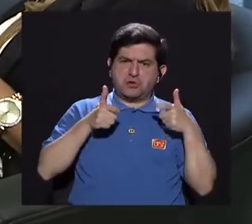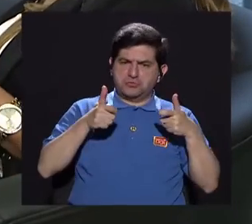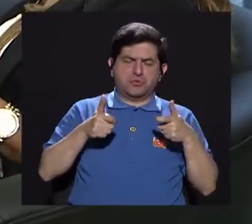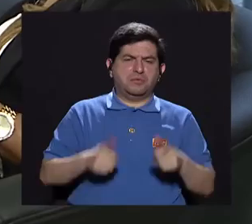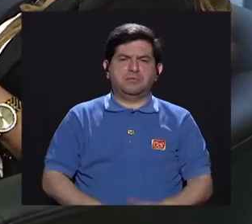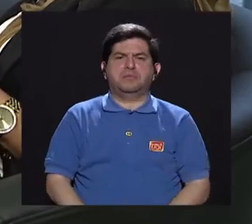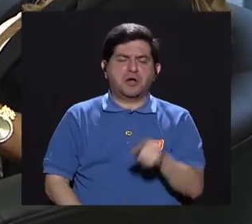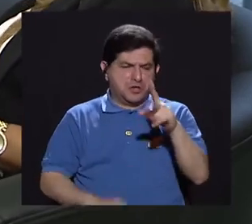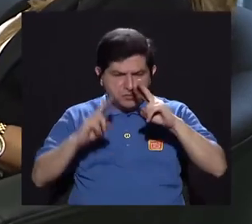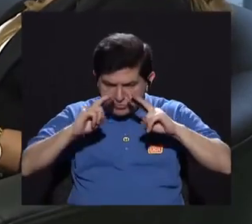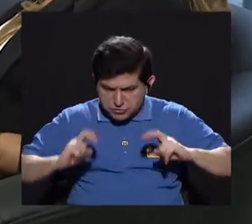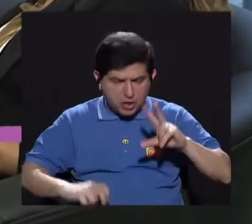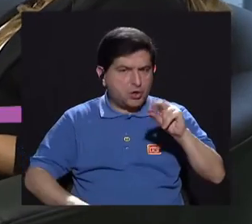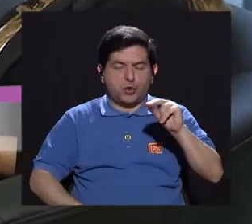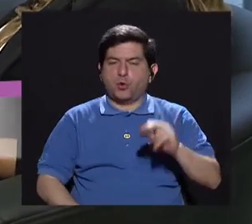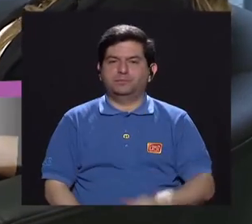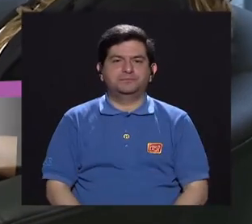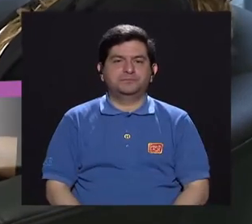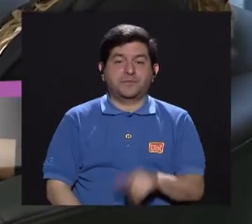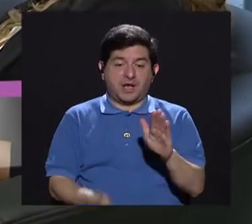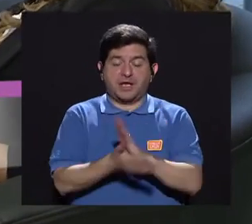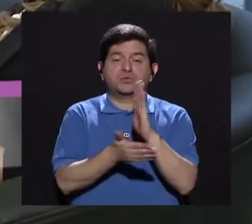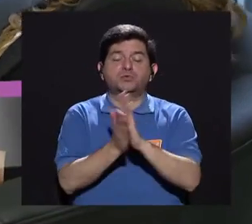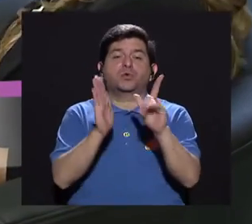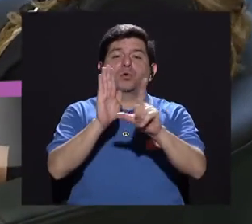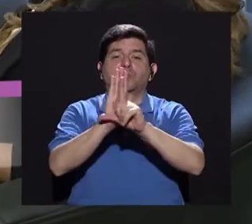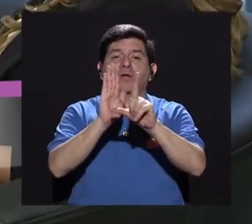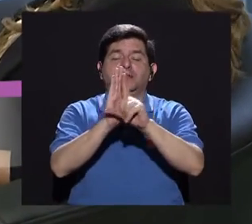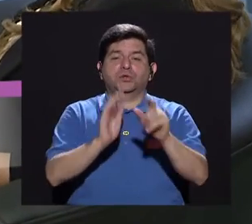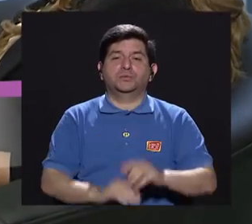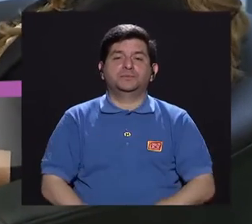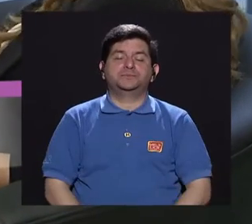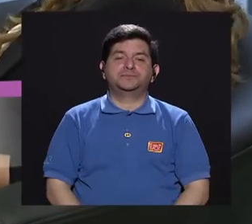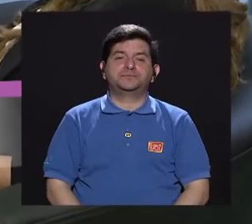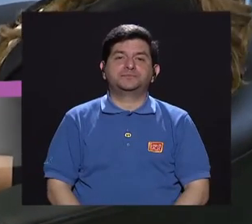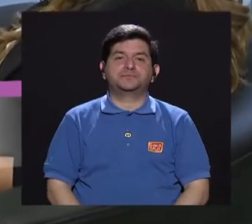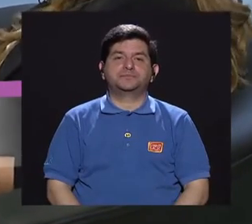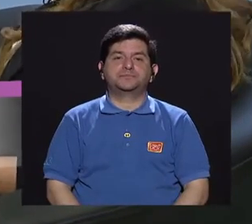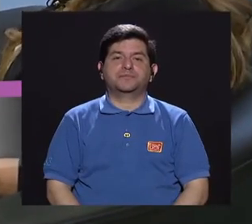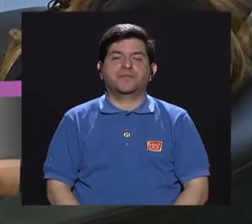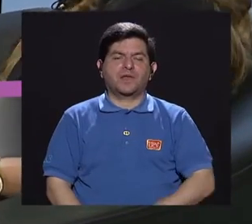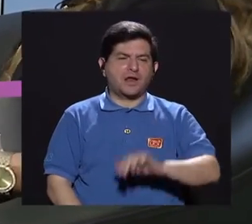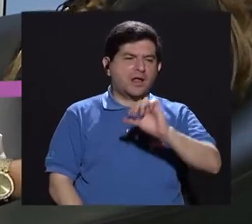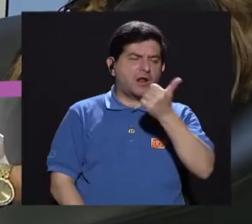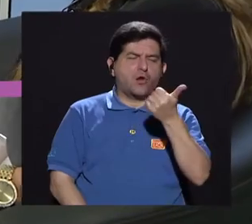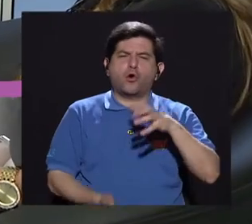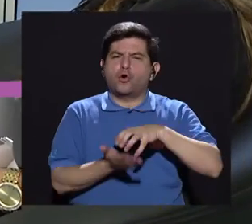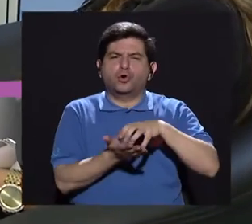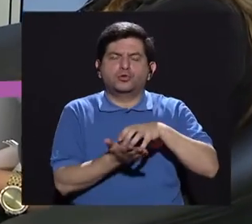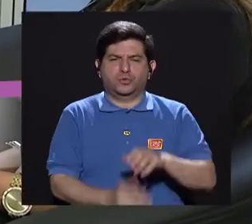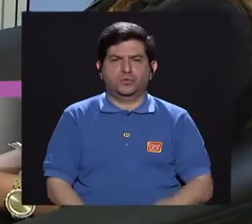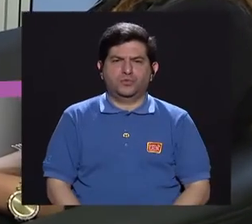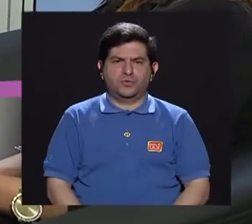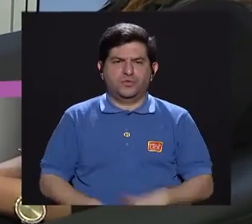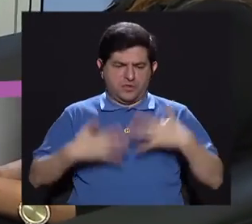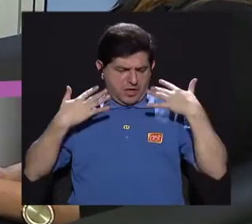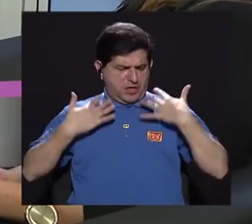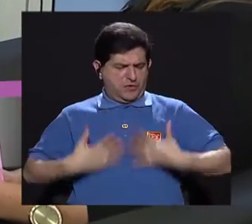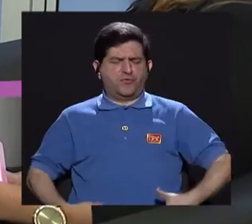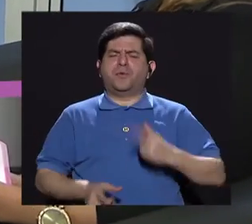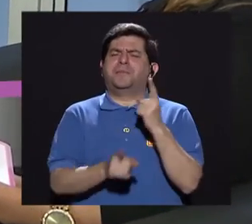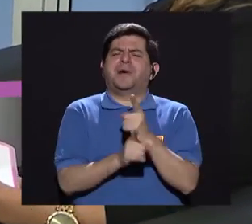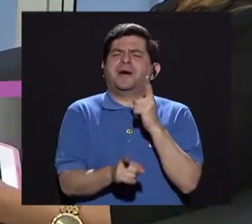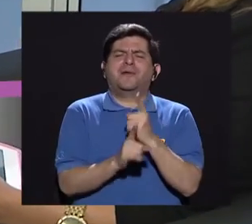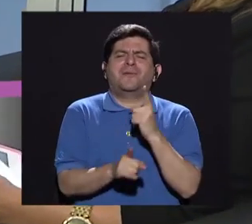y se lo lleva y lo revisa, no, porque es un documento legal. Y lo otro que también se me quedaba la duda, ¿cuál es la ropa más